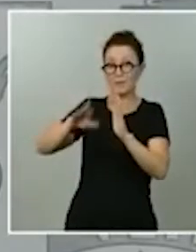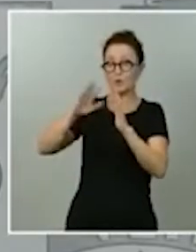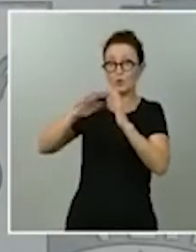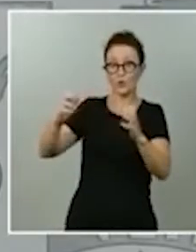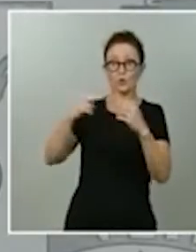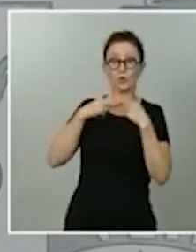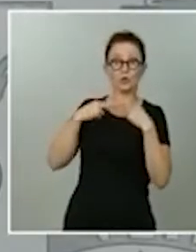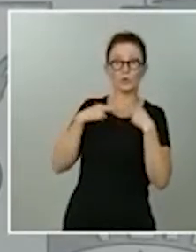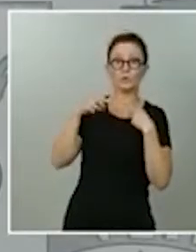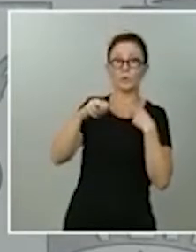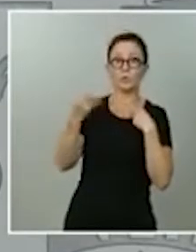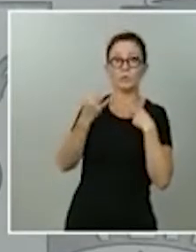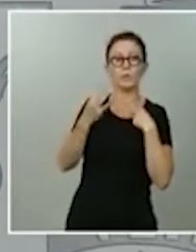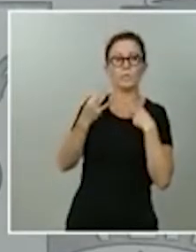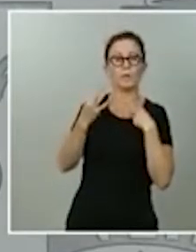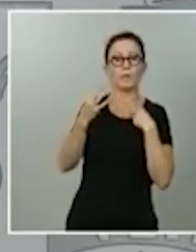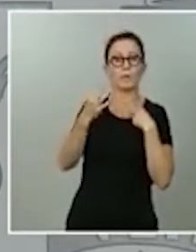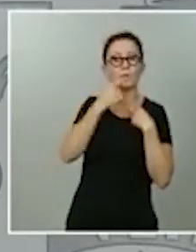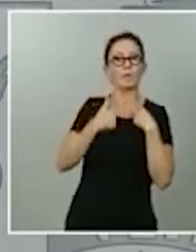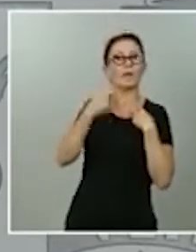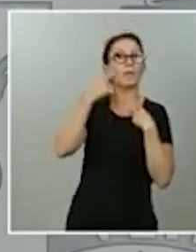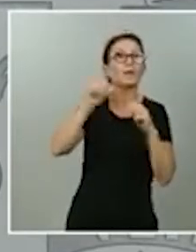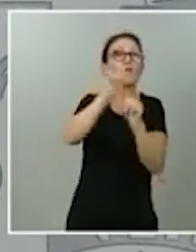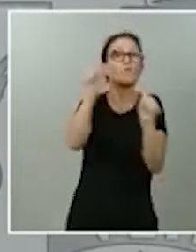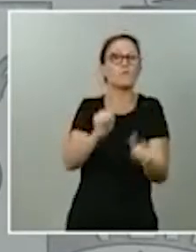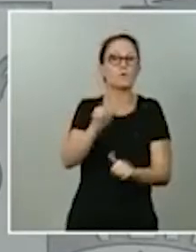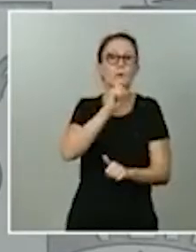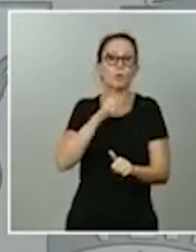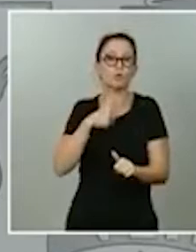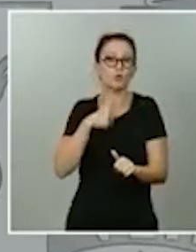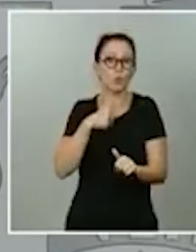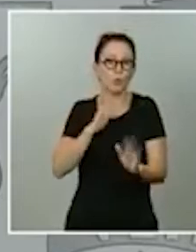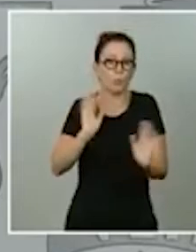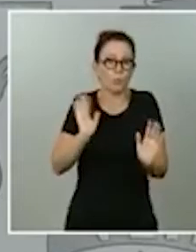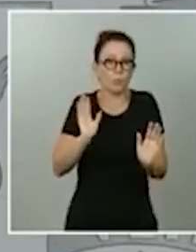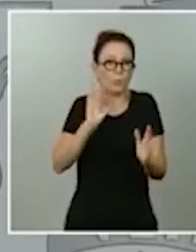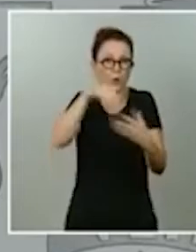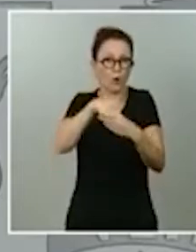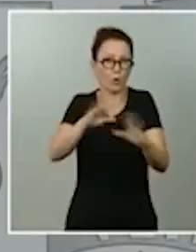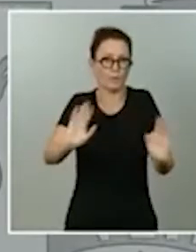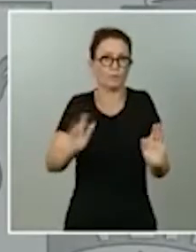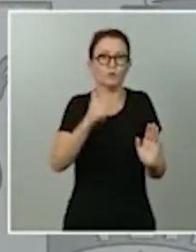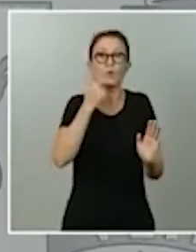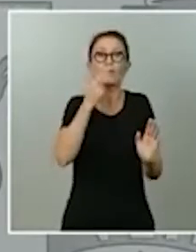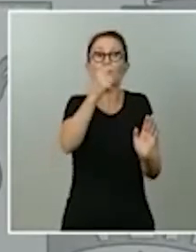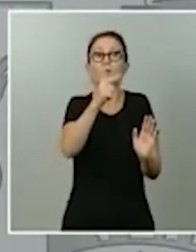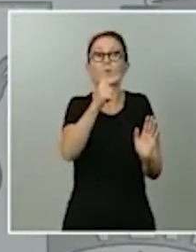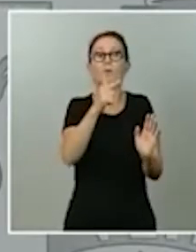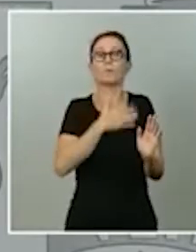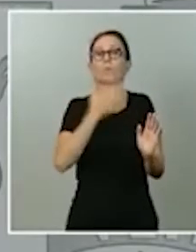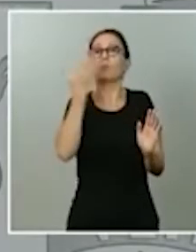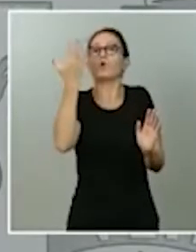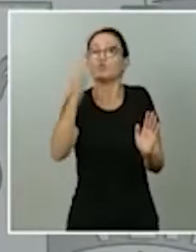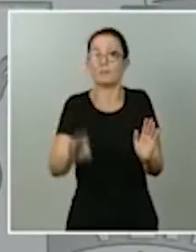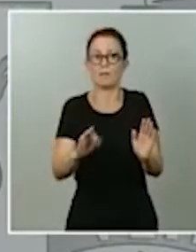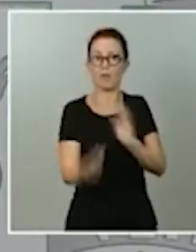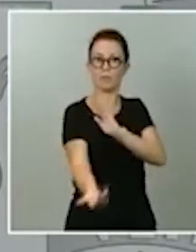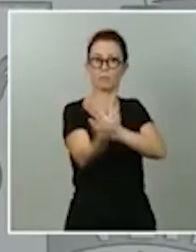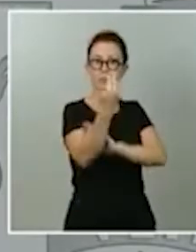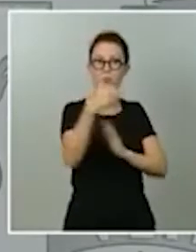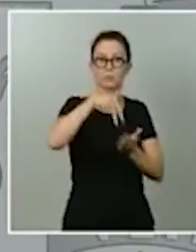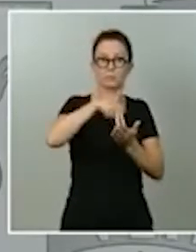en qué formato nosotros no entramos en eso lo que decimos es que le damos esa posibilidad al presidente o presidenta autonómico de turno